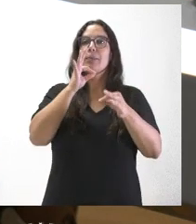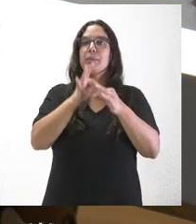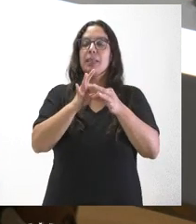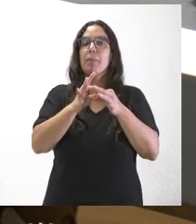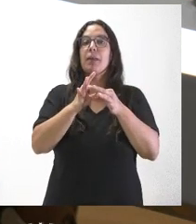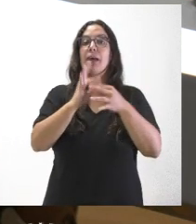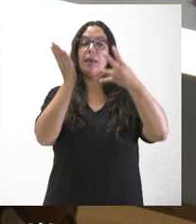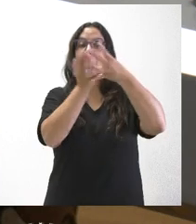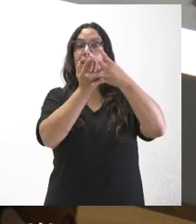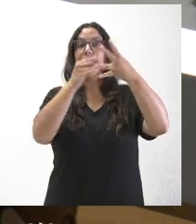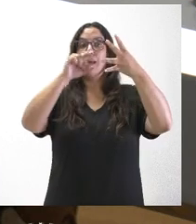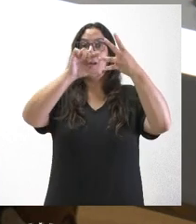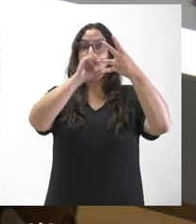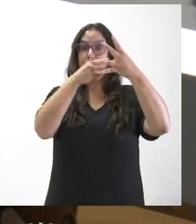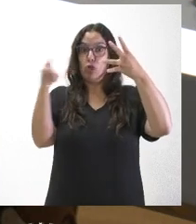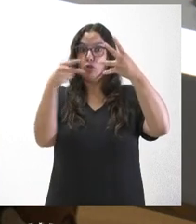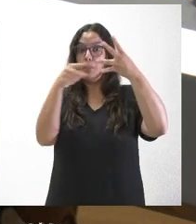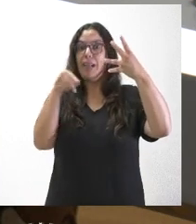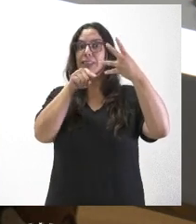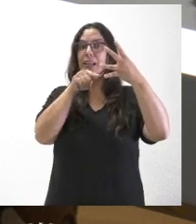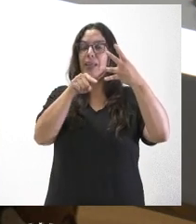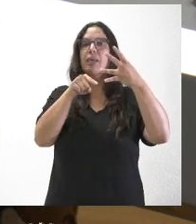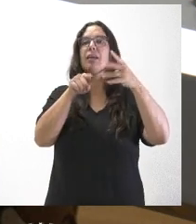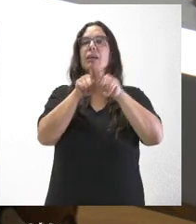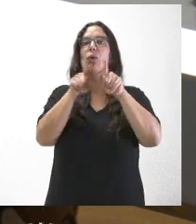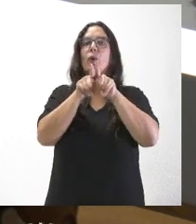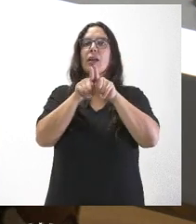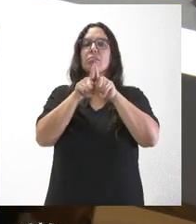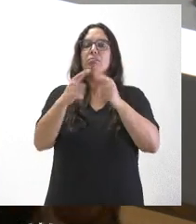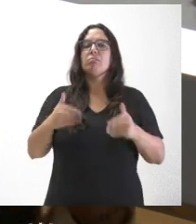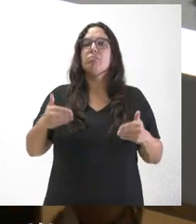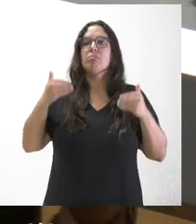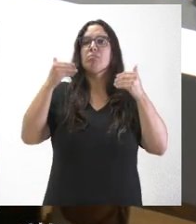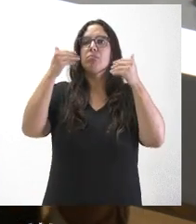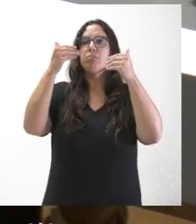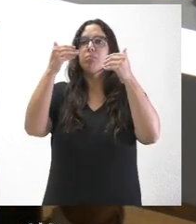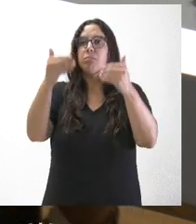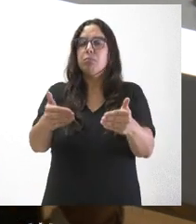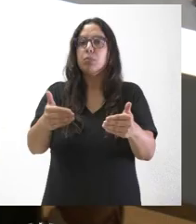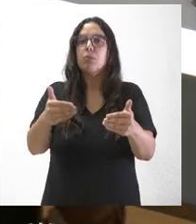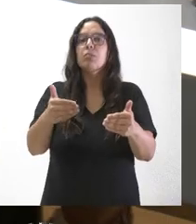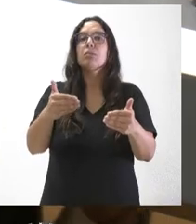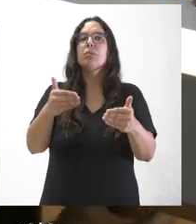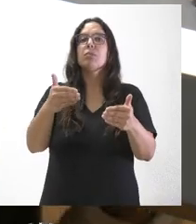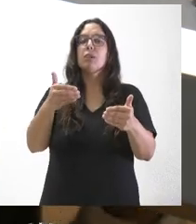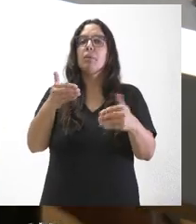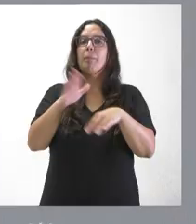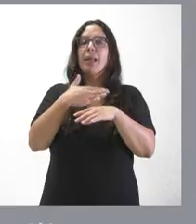para el debate sobre el estado de la comunidad, lo que podría llevar ya el pleno a octubre, cuando el compromiso era celebrarlo este mes de septiembre. Gracias.